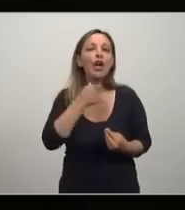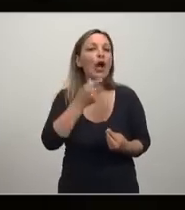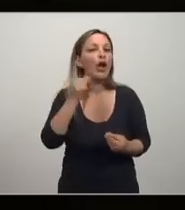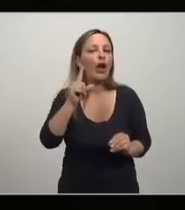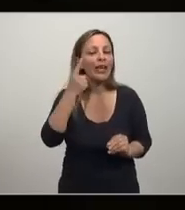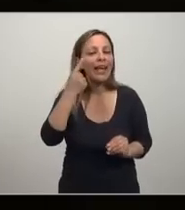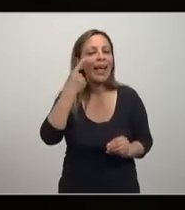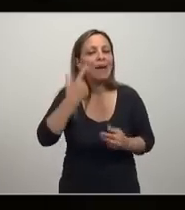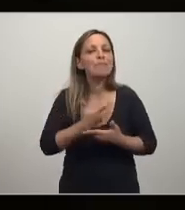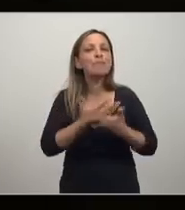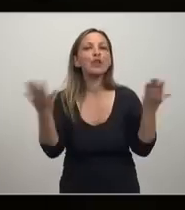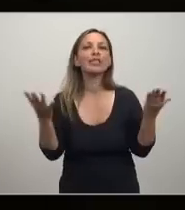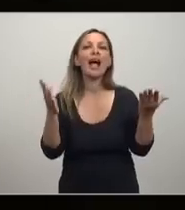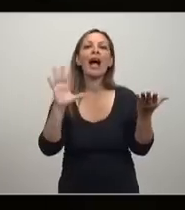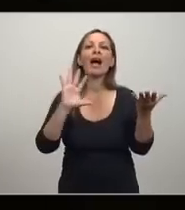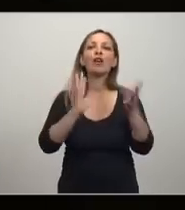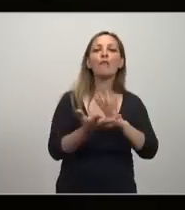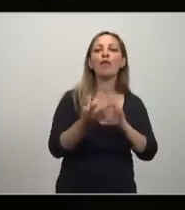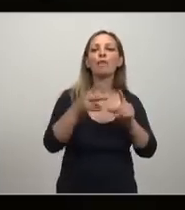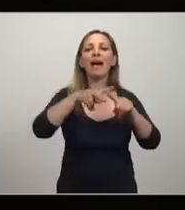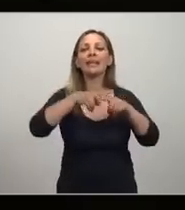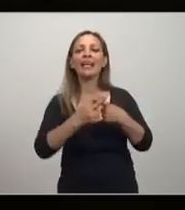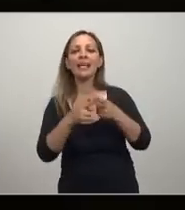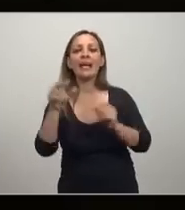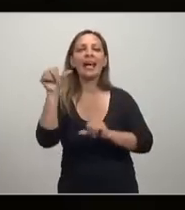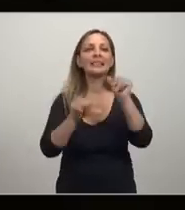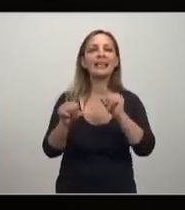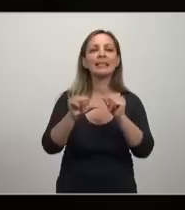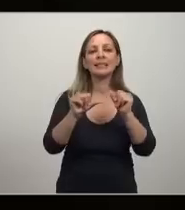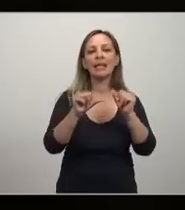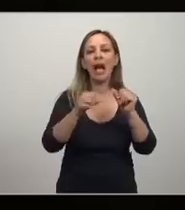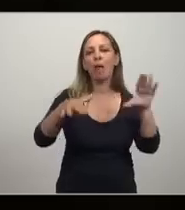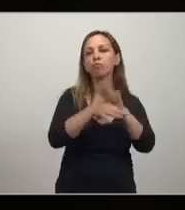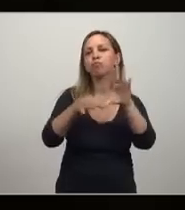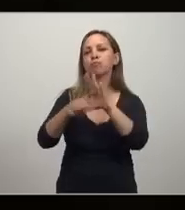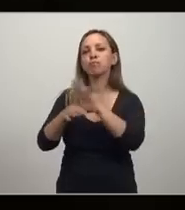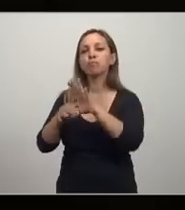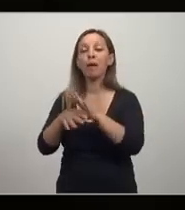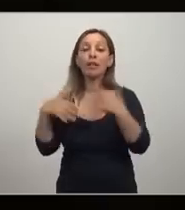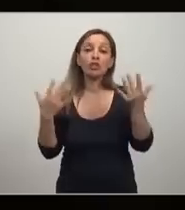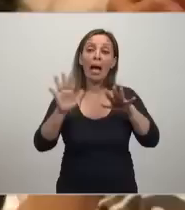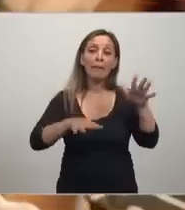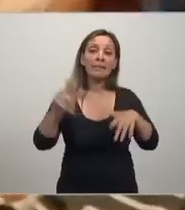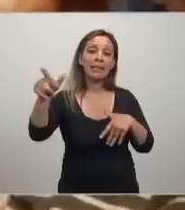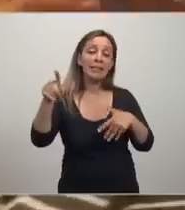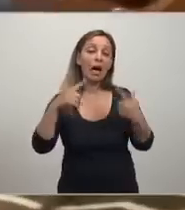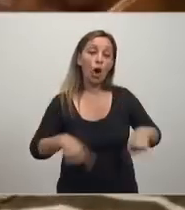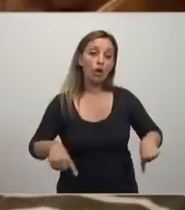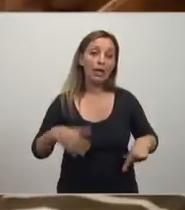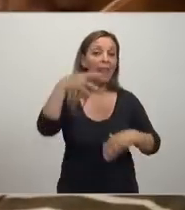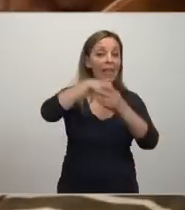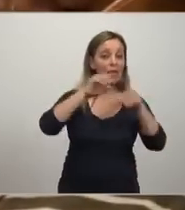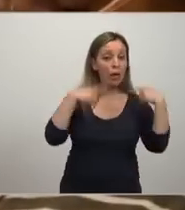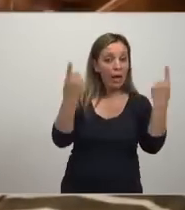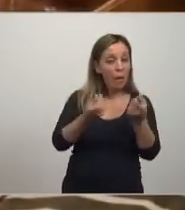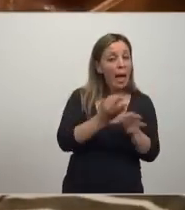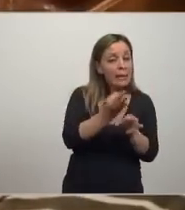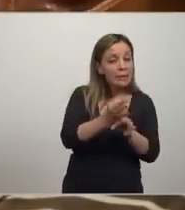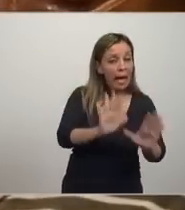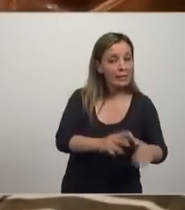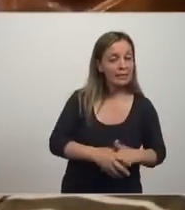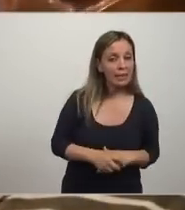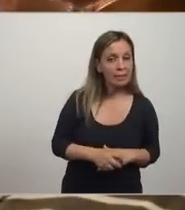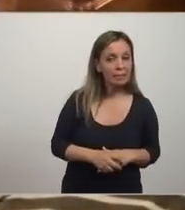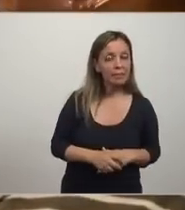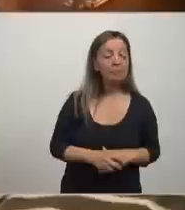técnicas, ciencias, con ecuaciones y grafiquitos, y muchas veces estas tonterías se enseñan en los salones de clase. Y muchos